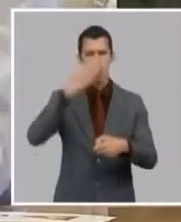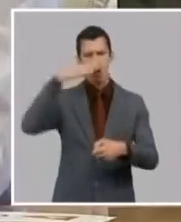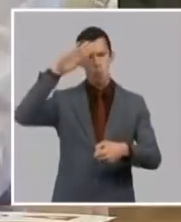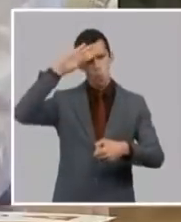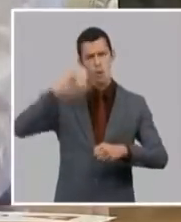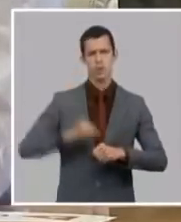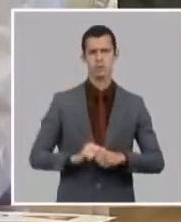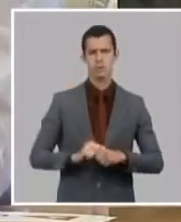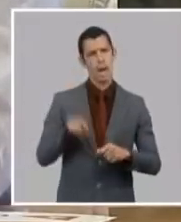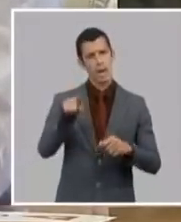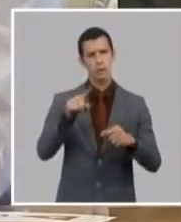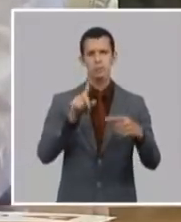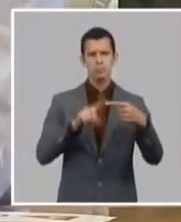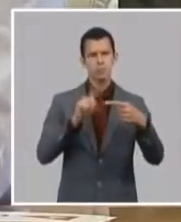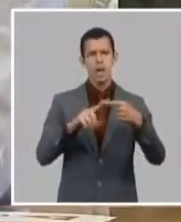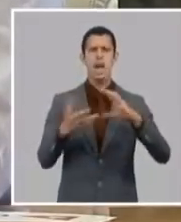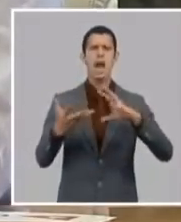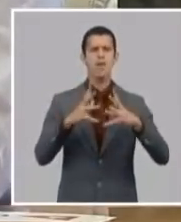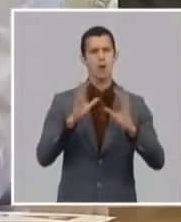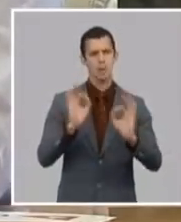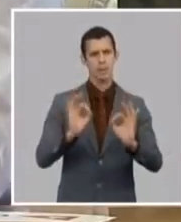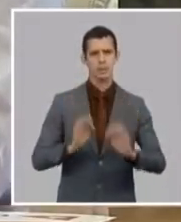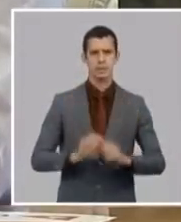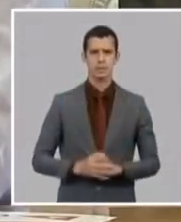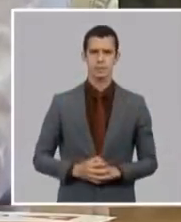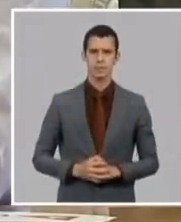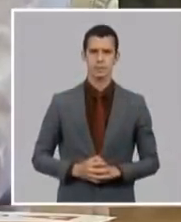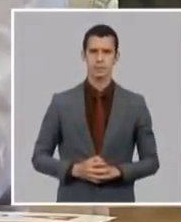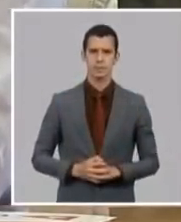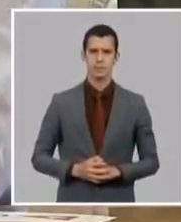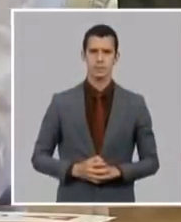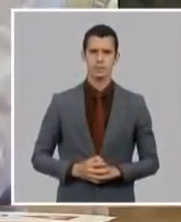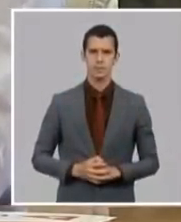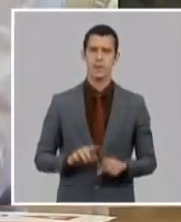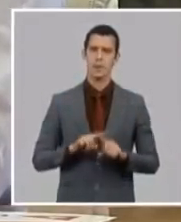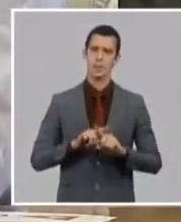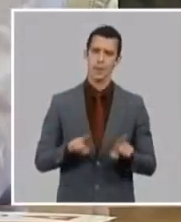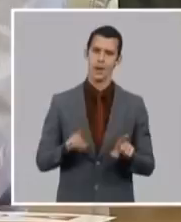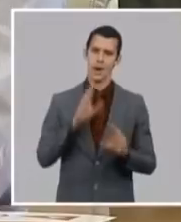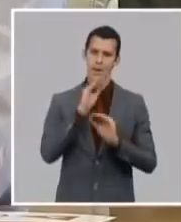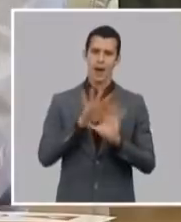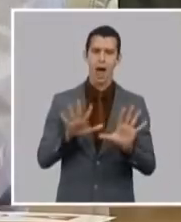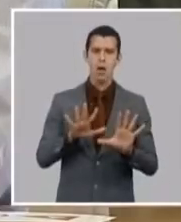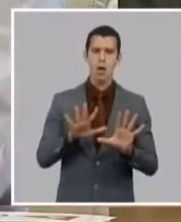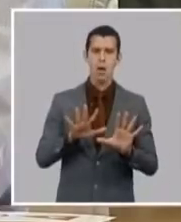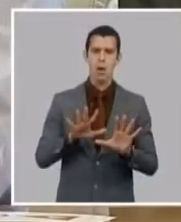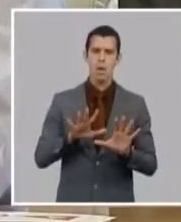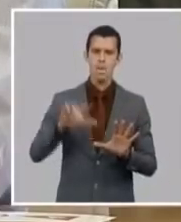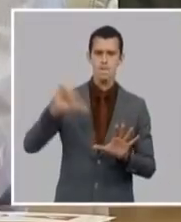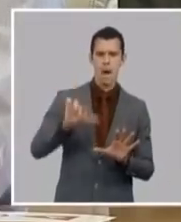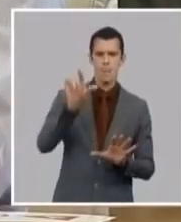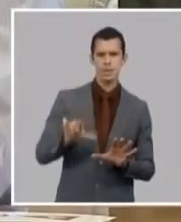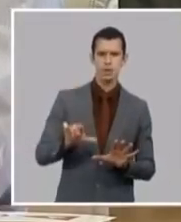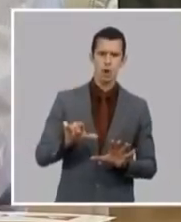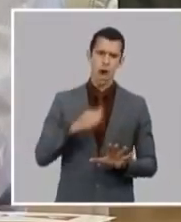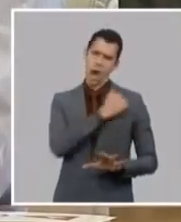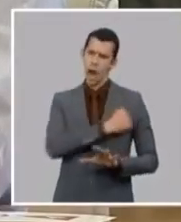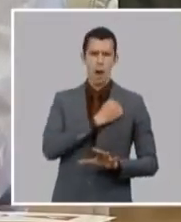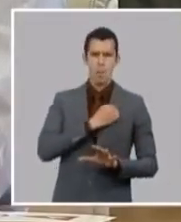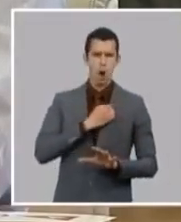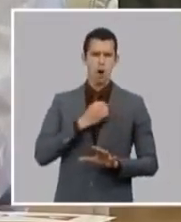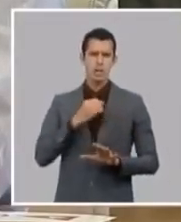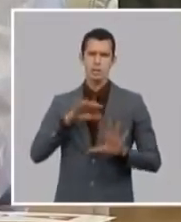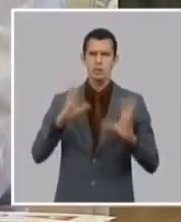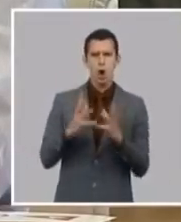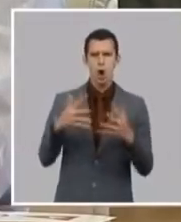personas de ciudadanos cubanos que han estado involucrados lamentablemente en estas cosas algunos que